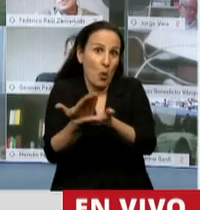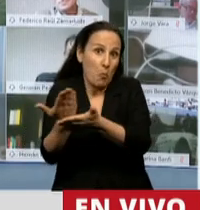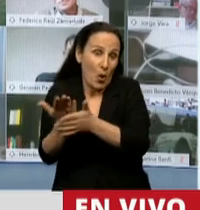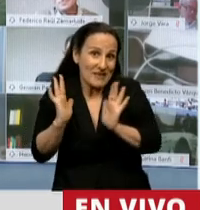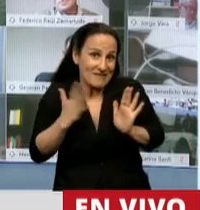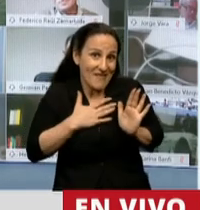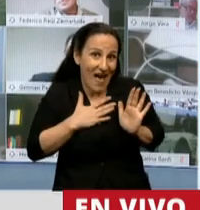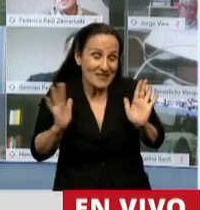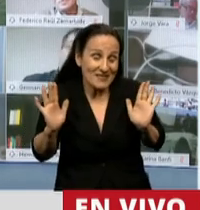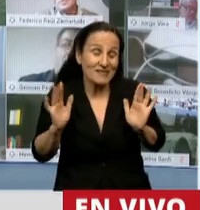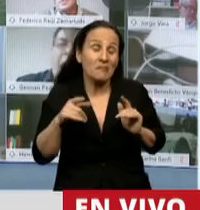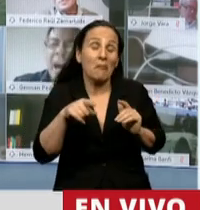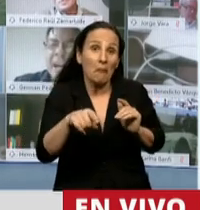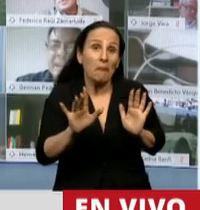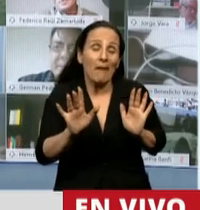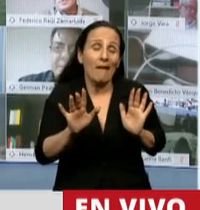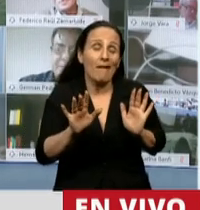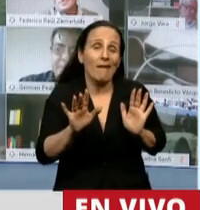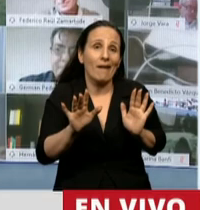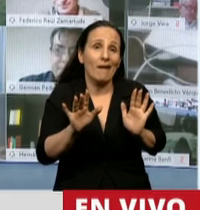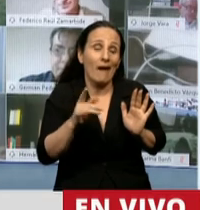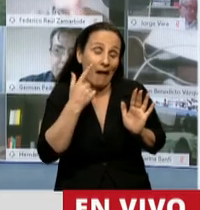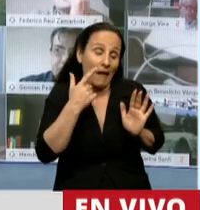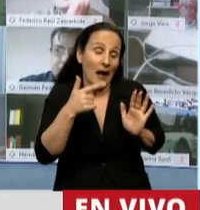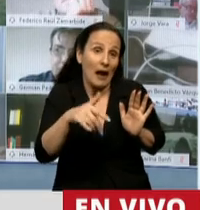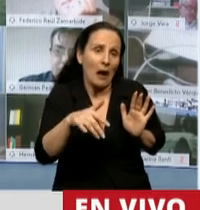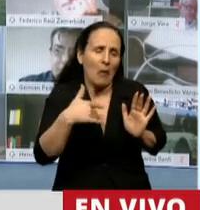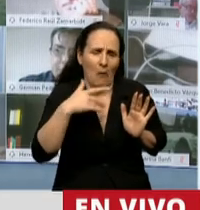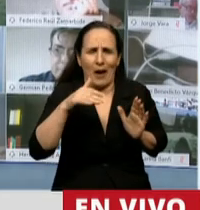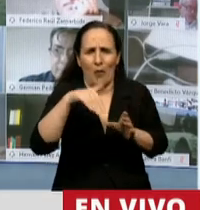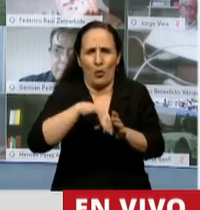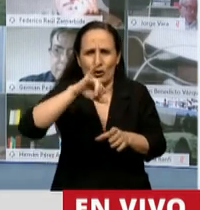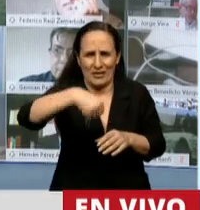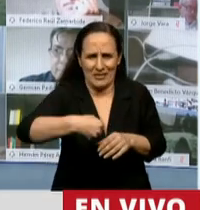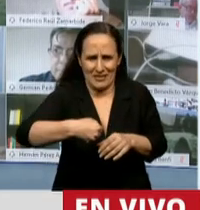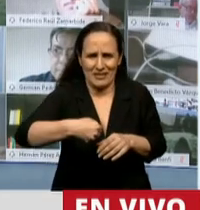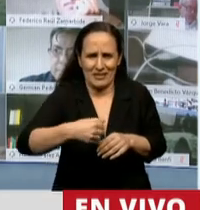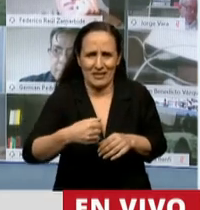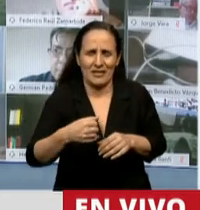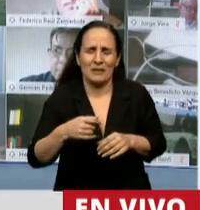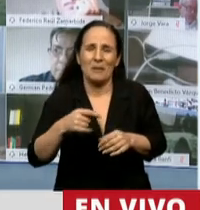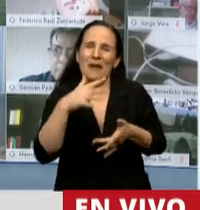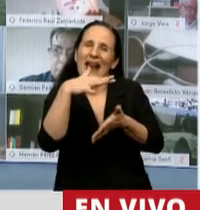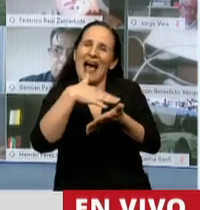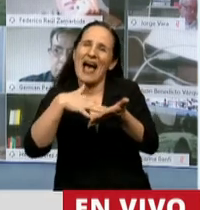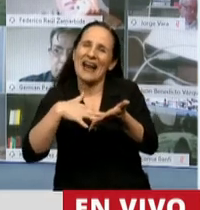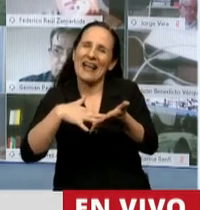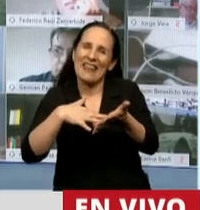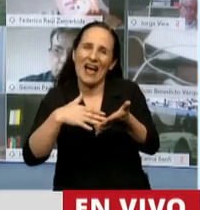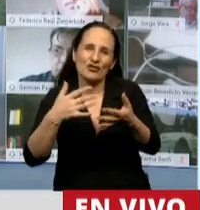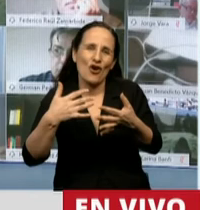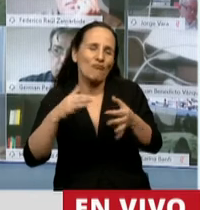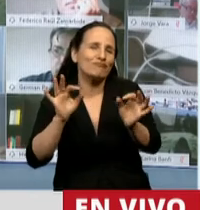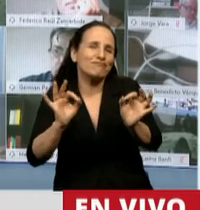haciendo para poder y vamos a acompañar para que quede la redacción completa